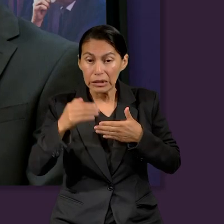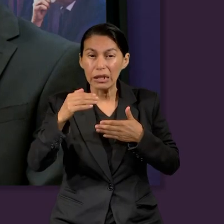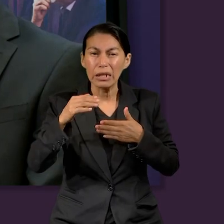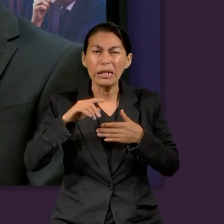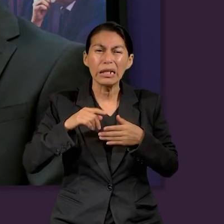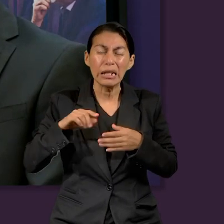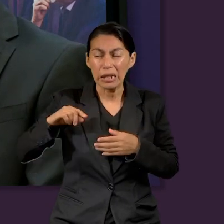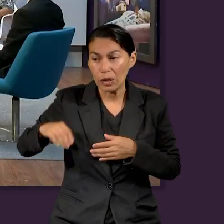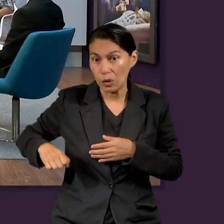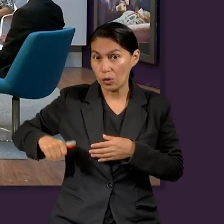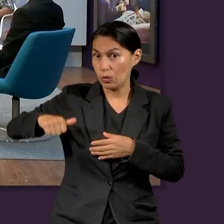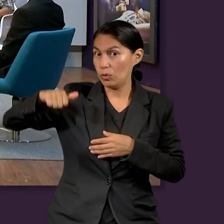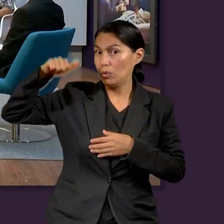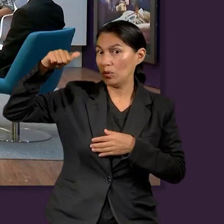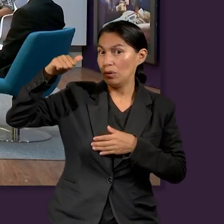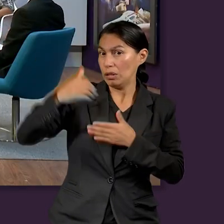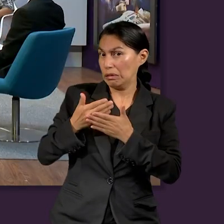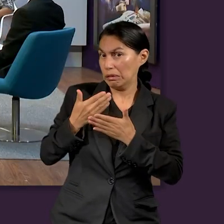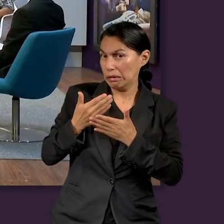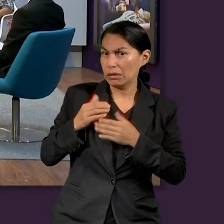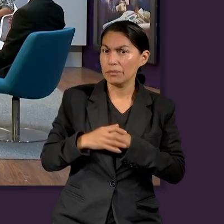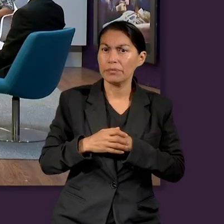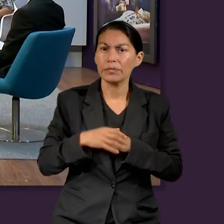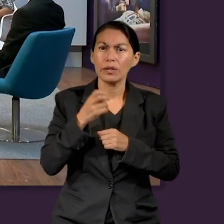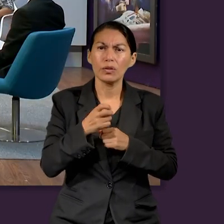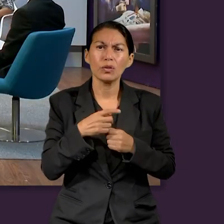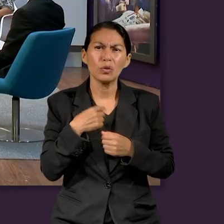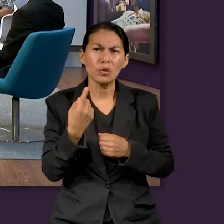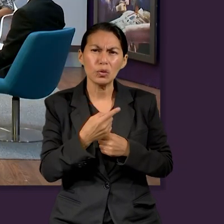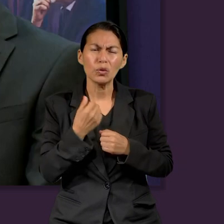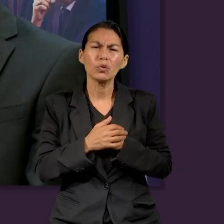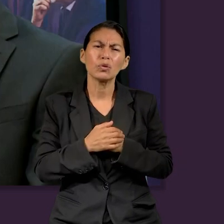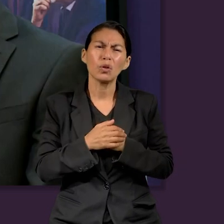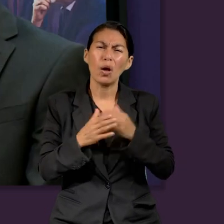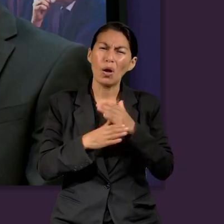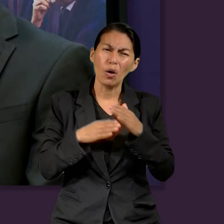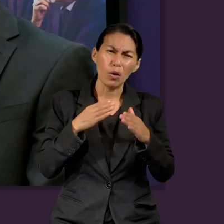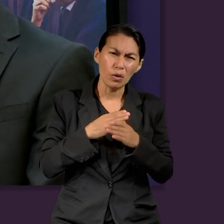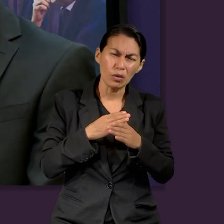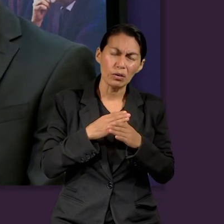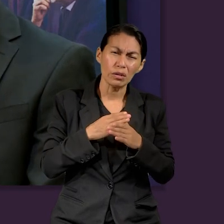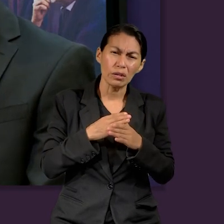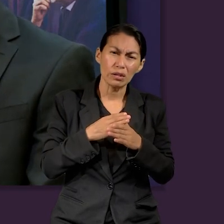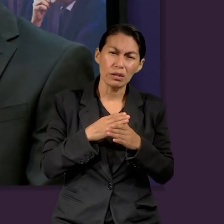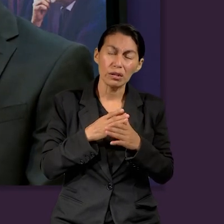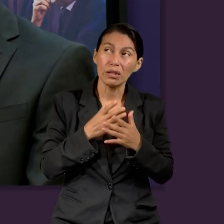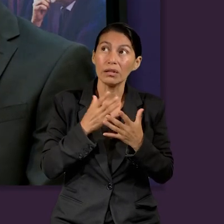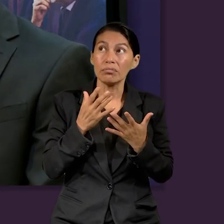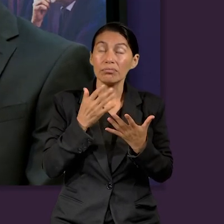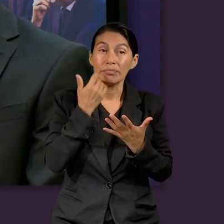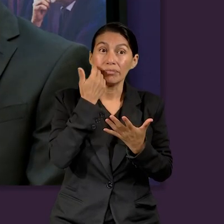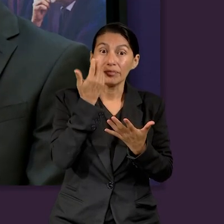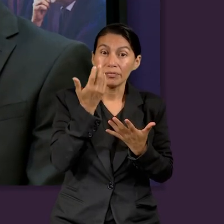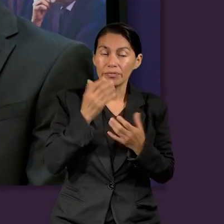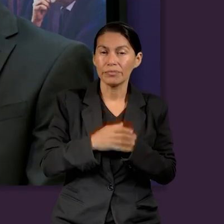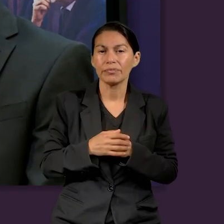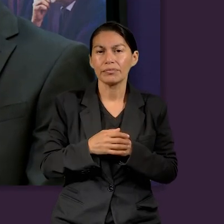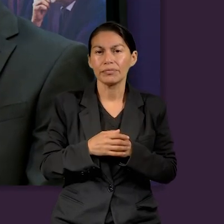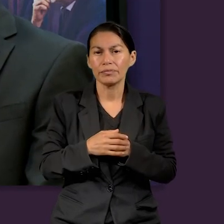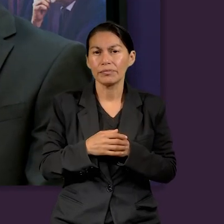comenzar la vida adulta, probablemente queremos y aspiramos a muchas cosas. Tenemos muchas preocupaciones, tenemos